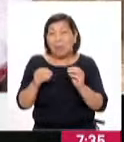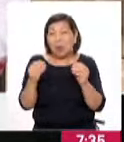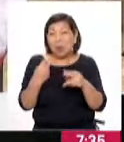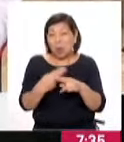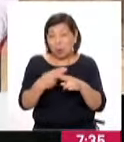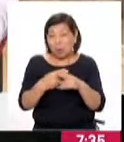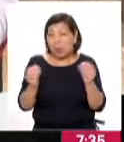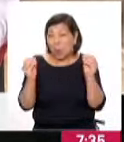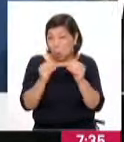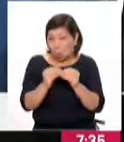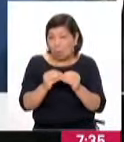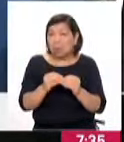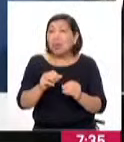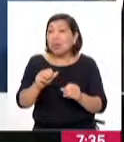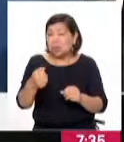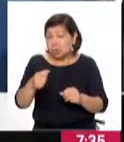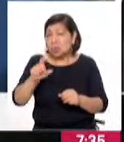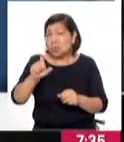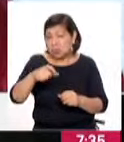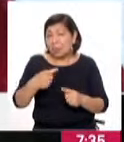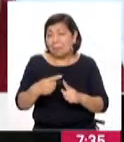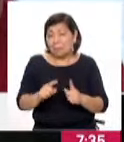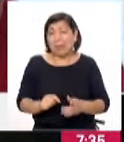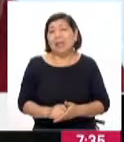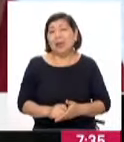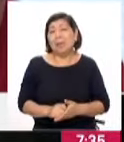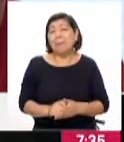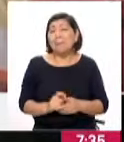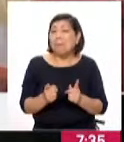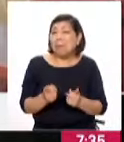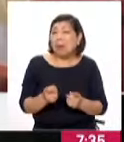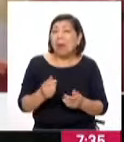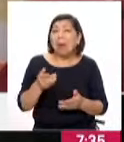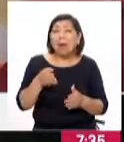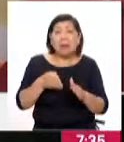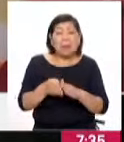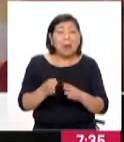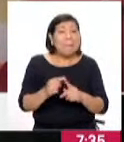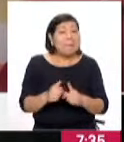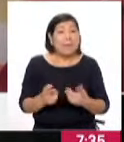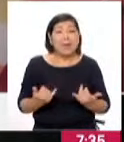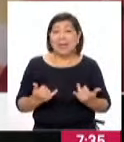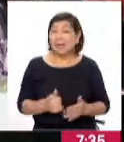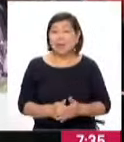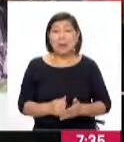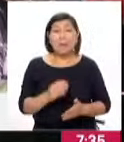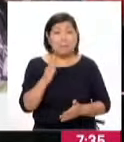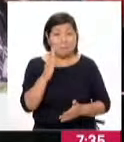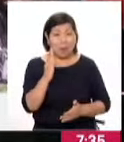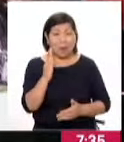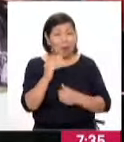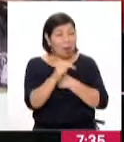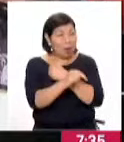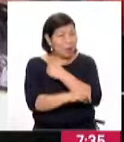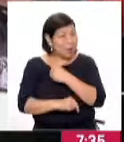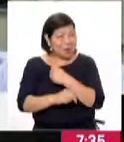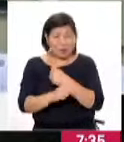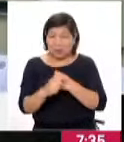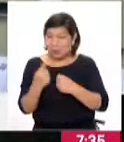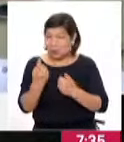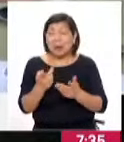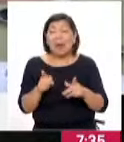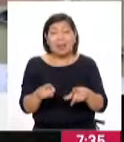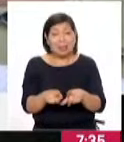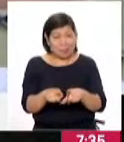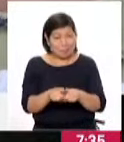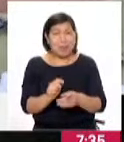cobre otros canales de atención como son los cajes automáticos o los agentes multirred. Entonces, el Banco de la Nación no solamente son agencias, sino